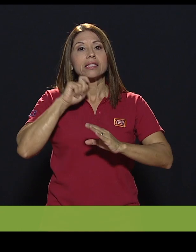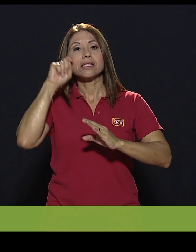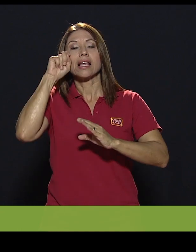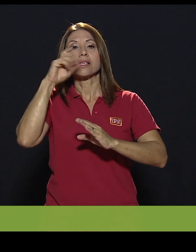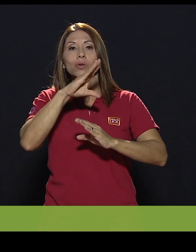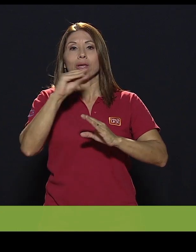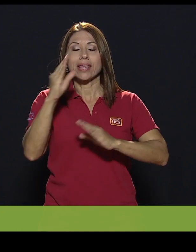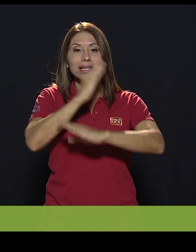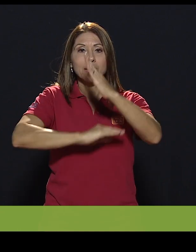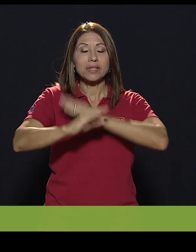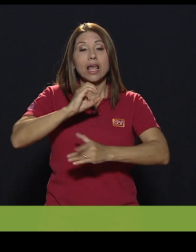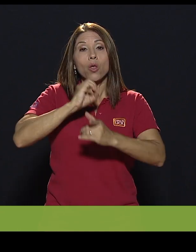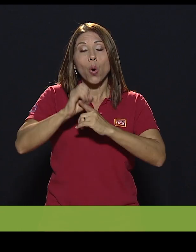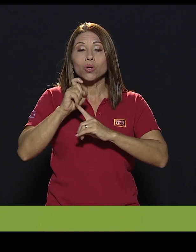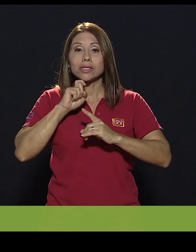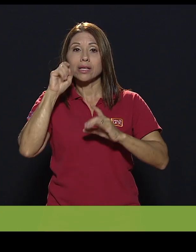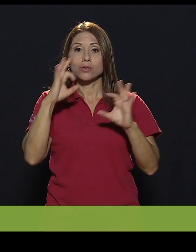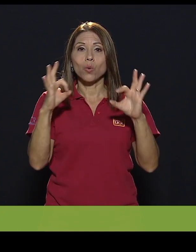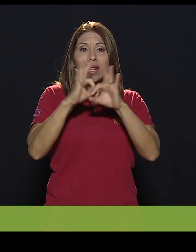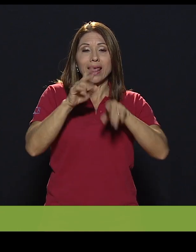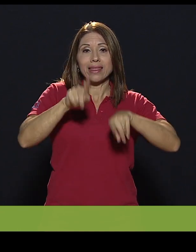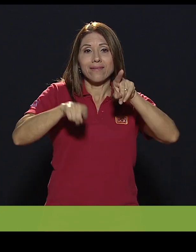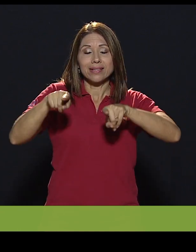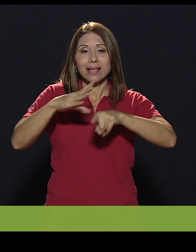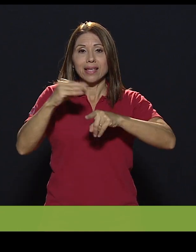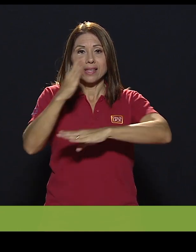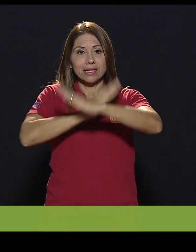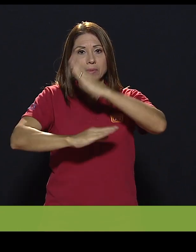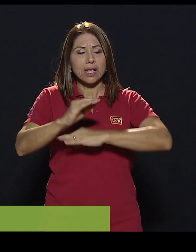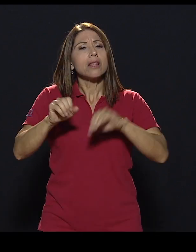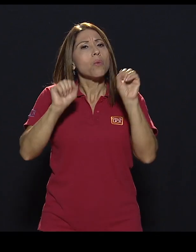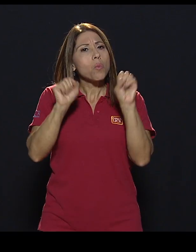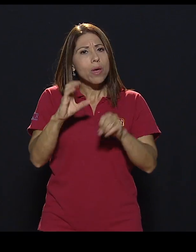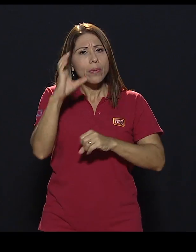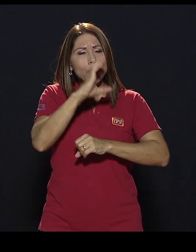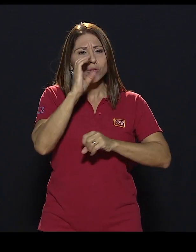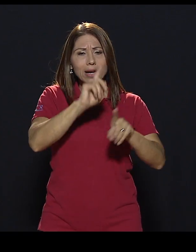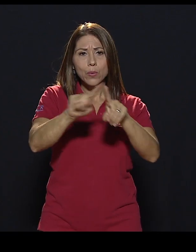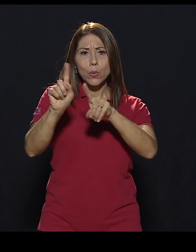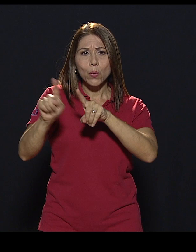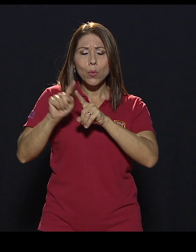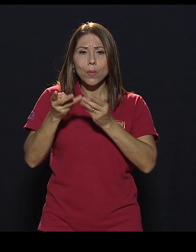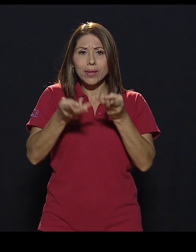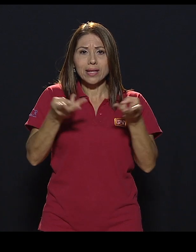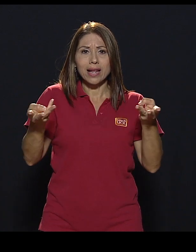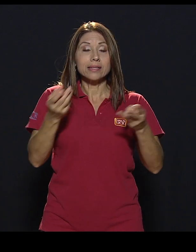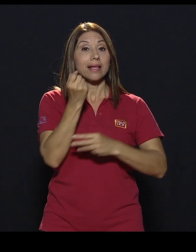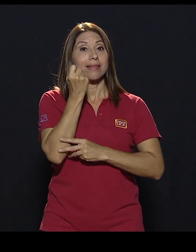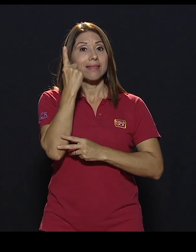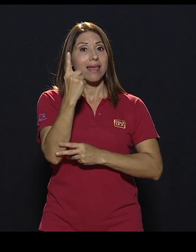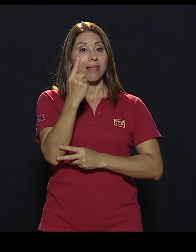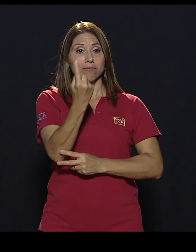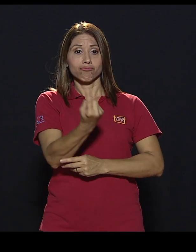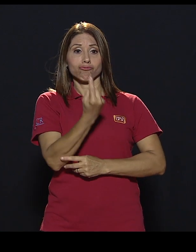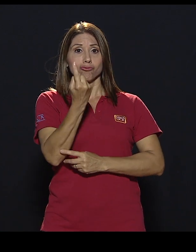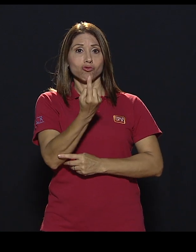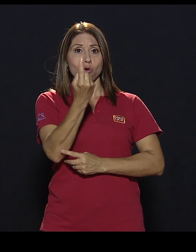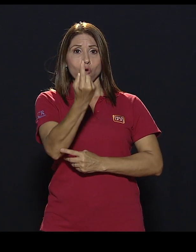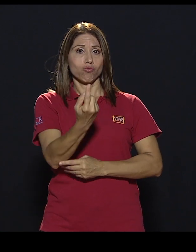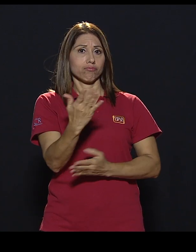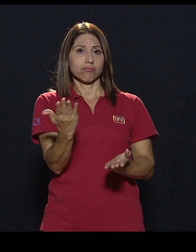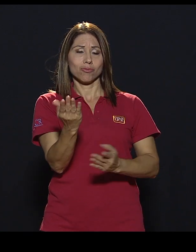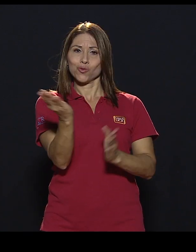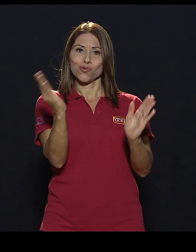sexualidad diversa y la discapacidad, que acuda a estos materiales para que entienda que no está solo, que